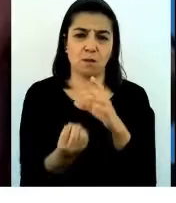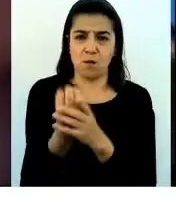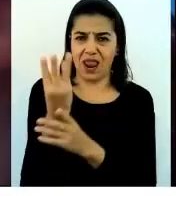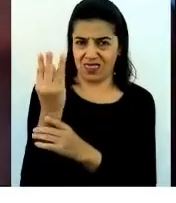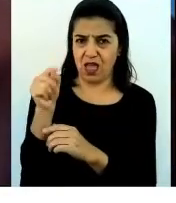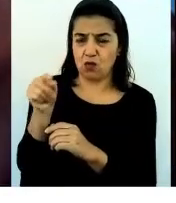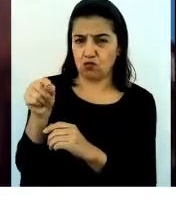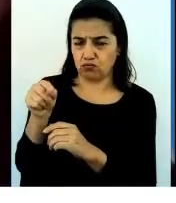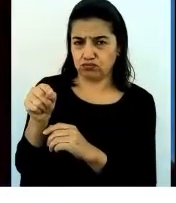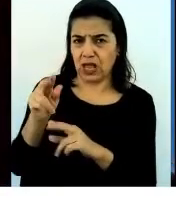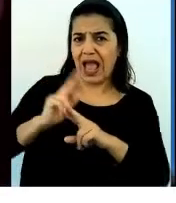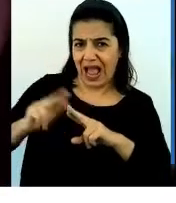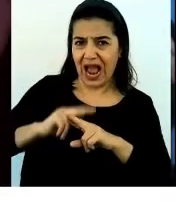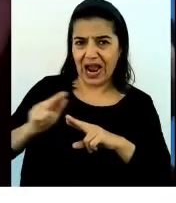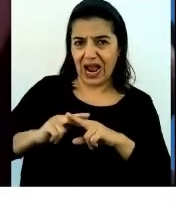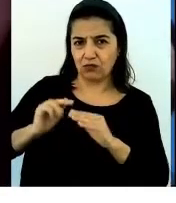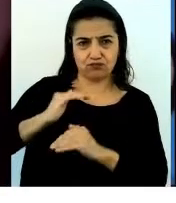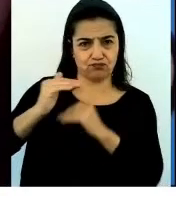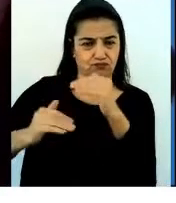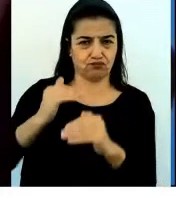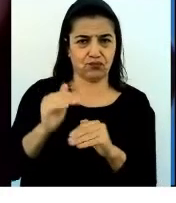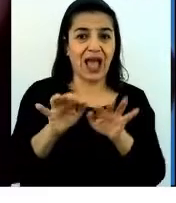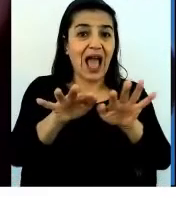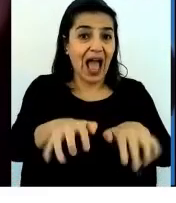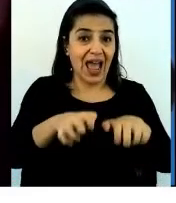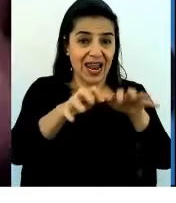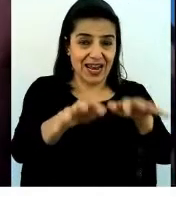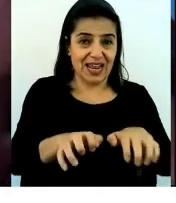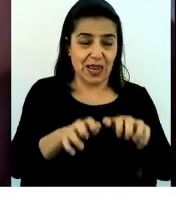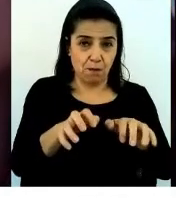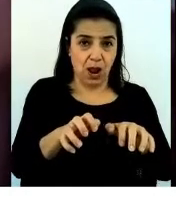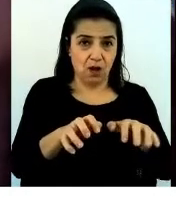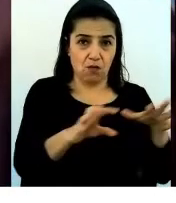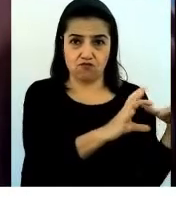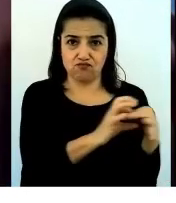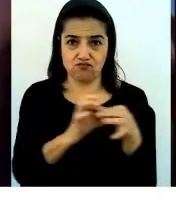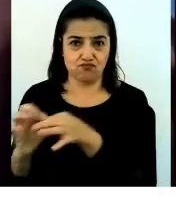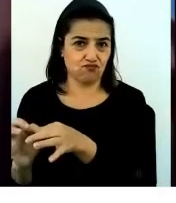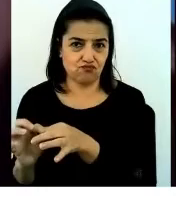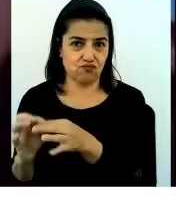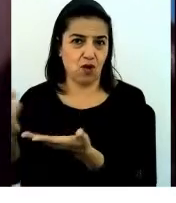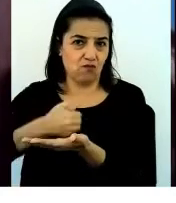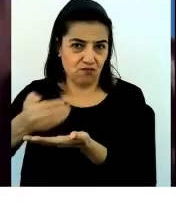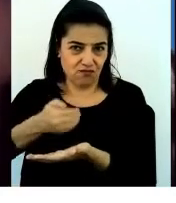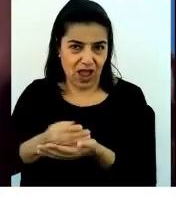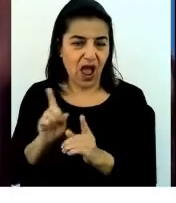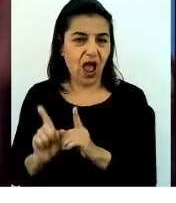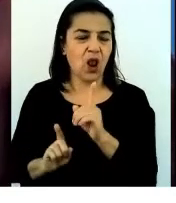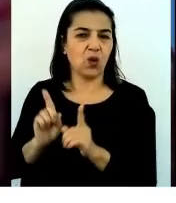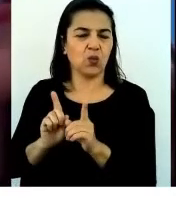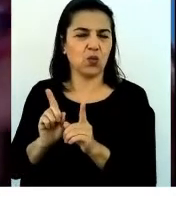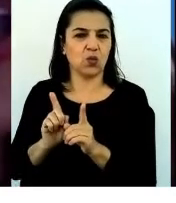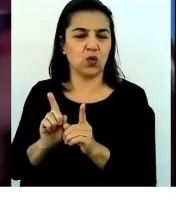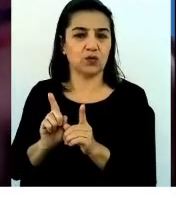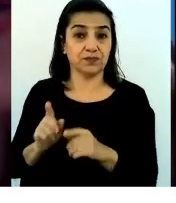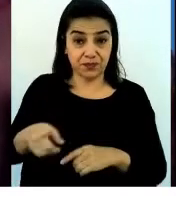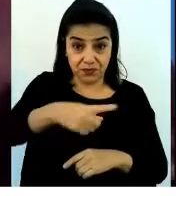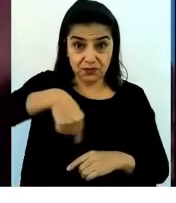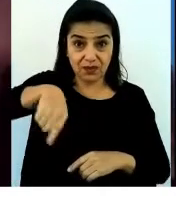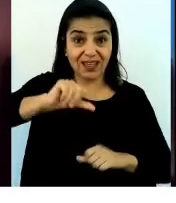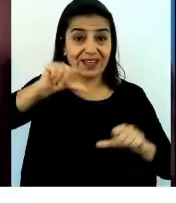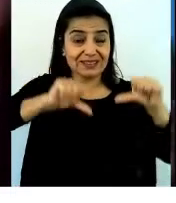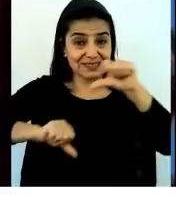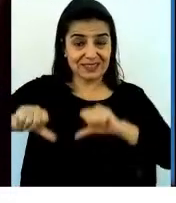o que sea un animal para producir algunas cosas. Todo eso hace que la ciencia nos da